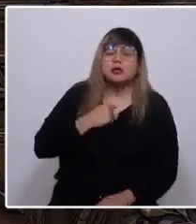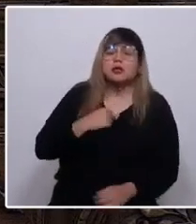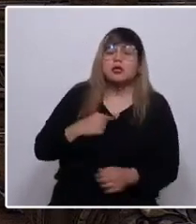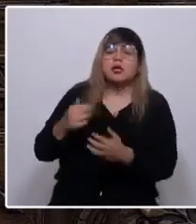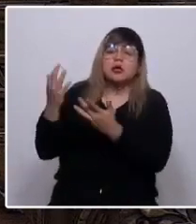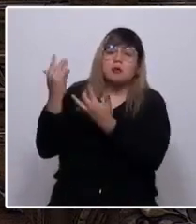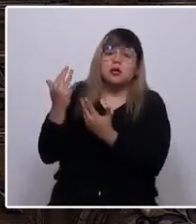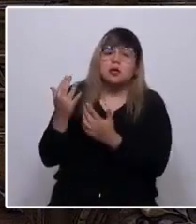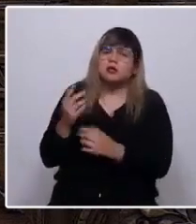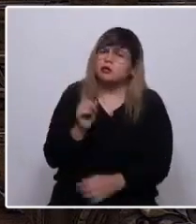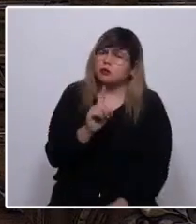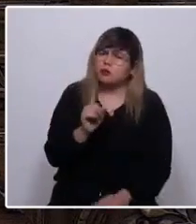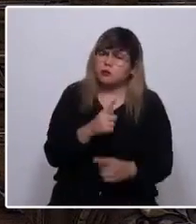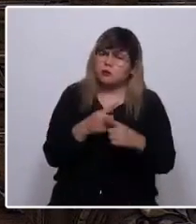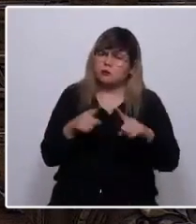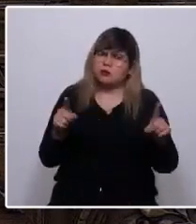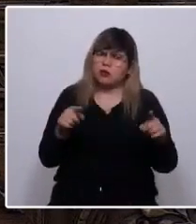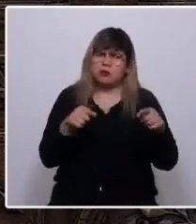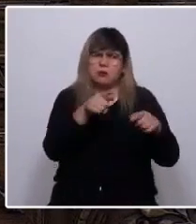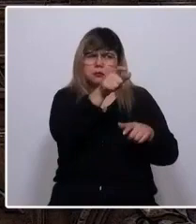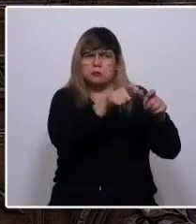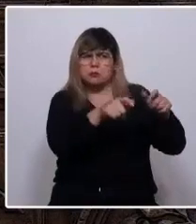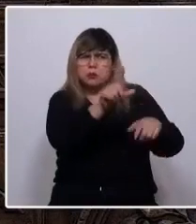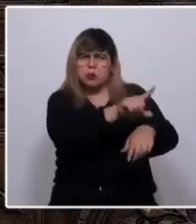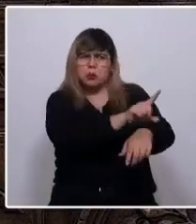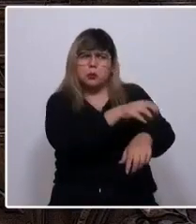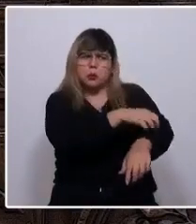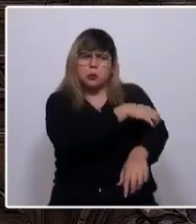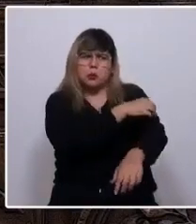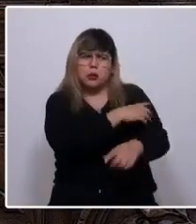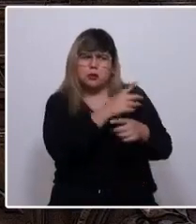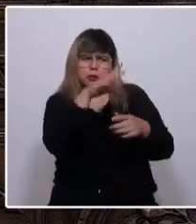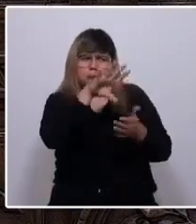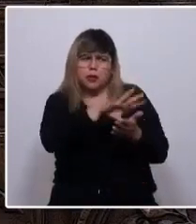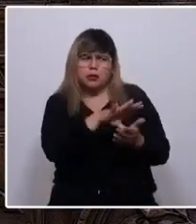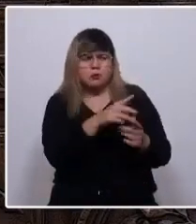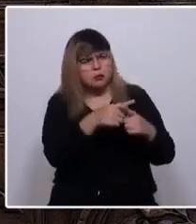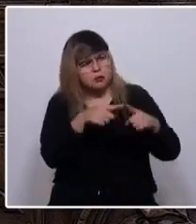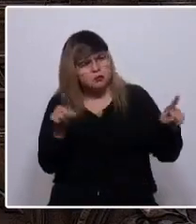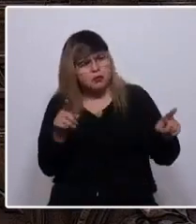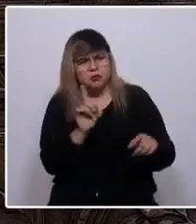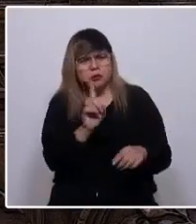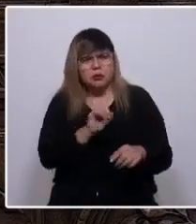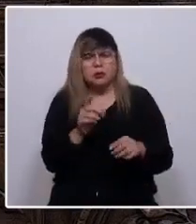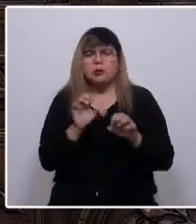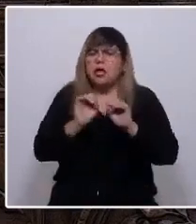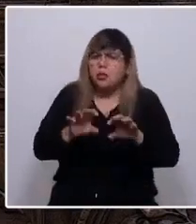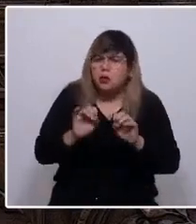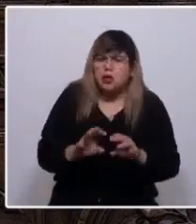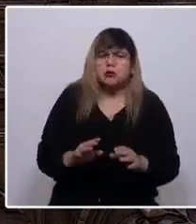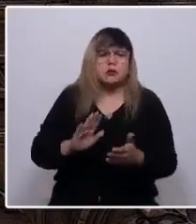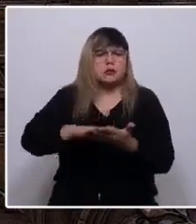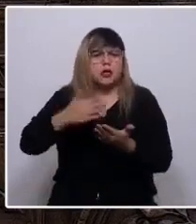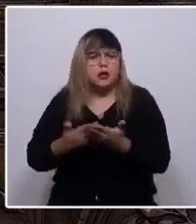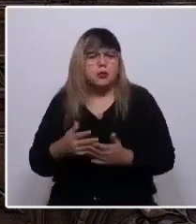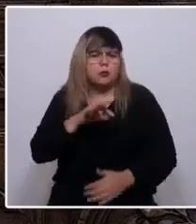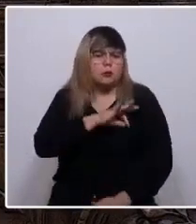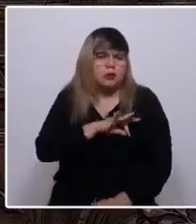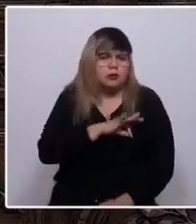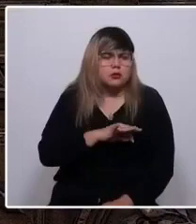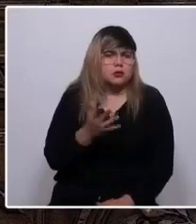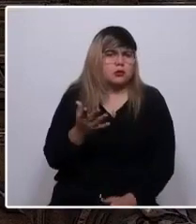no son tan distintas a las de otros lugares del país. Agua potable, alcantarillado, educación, salud, pensiones,